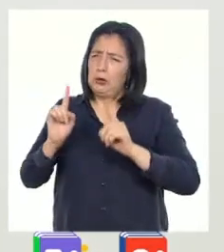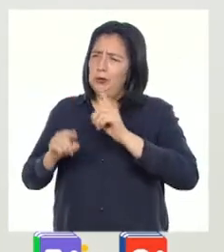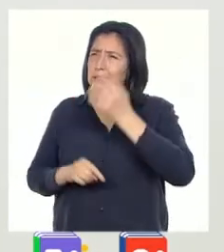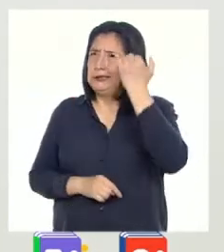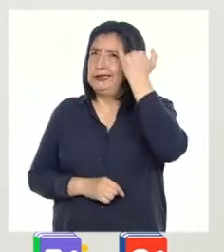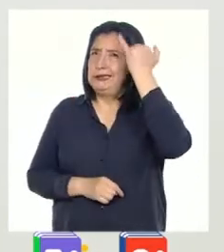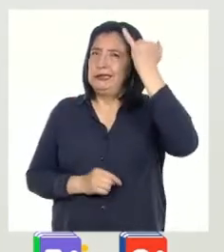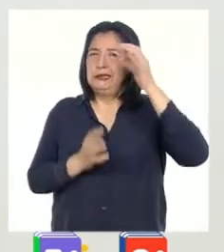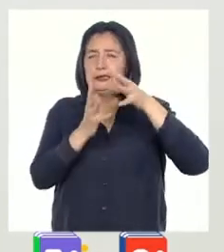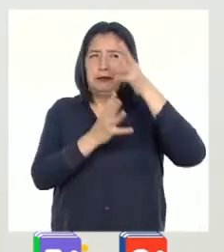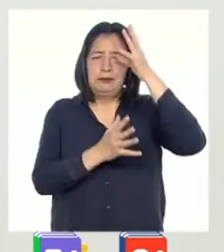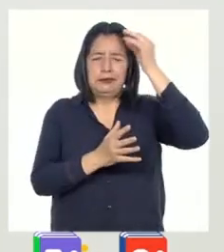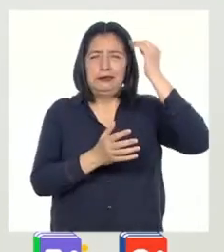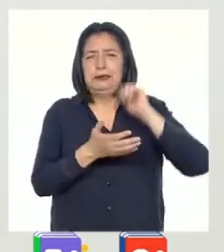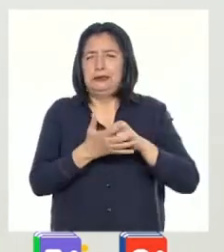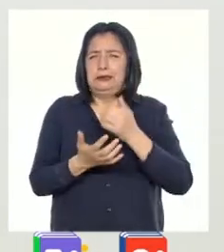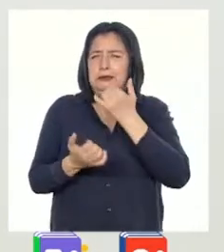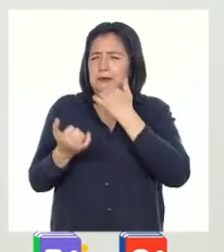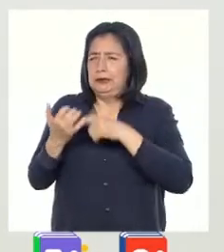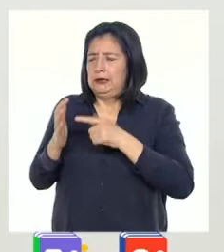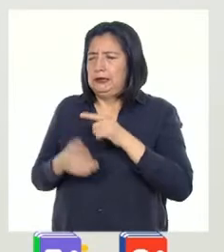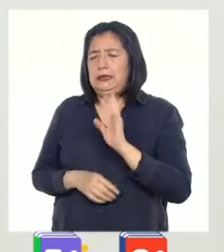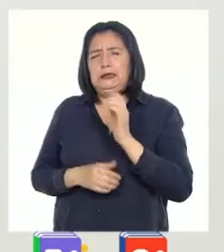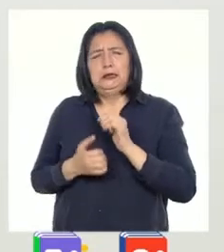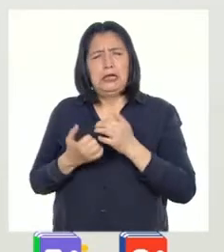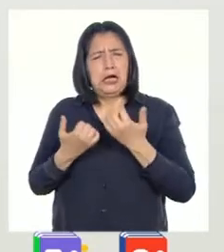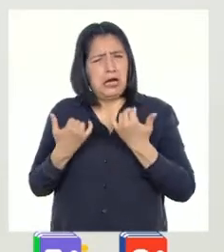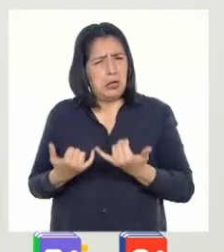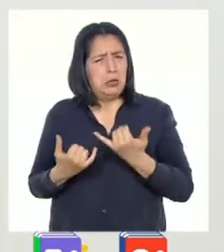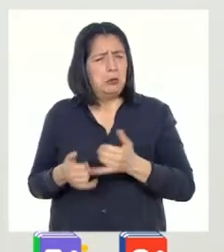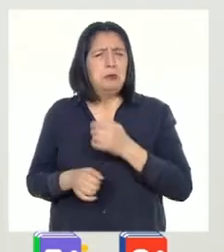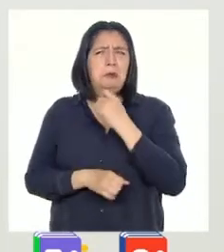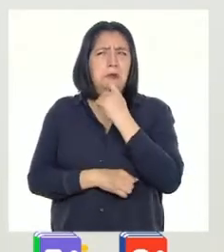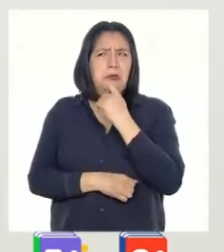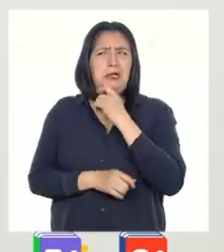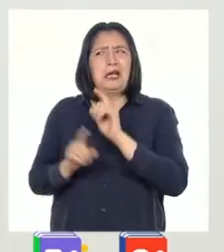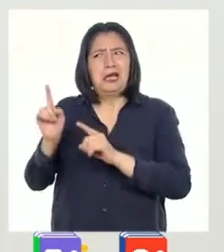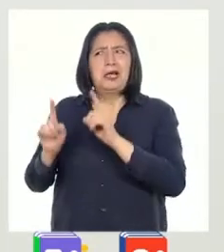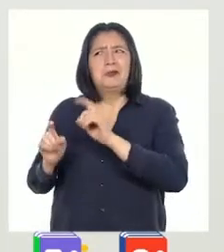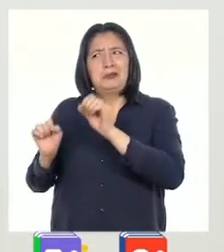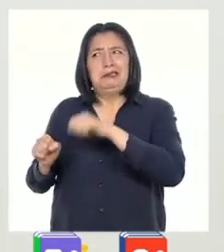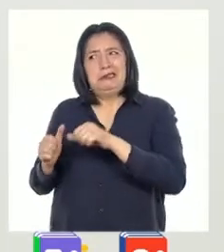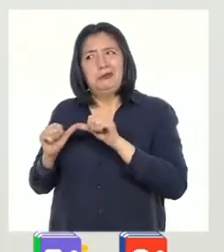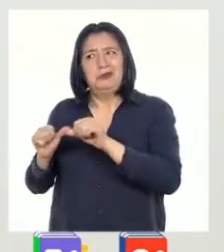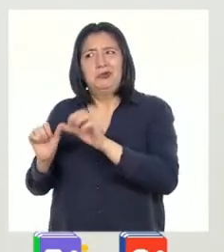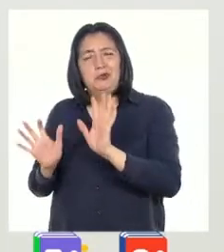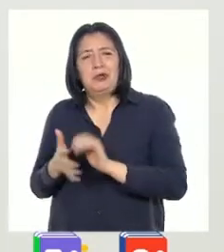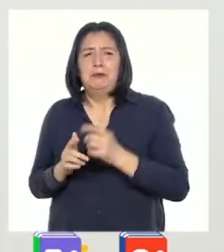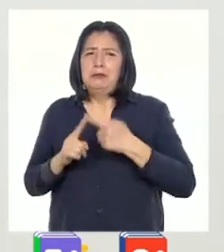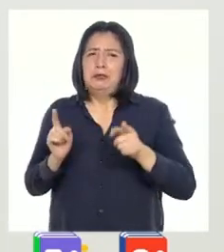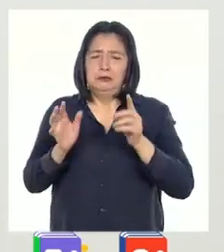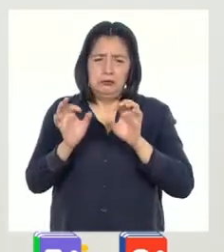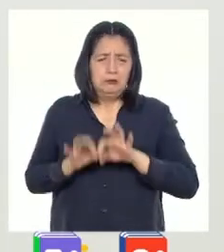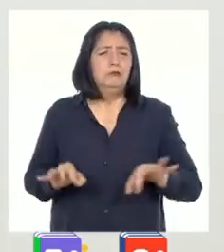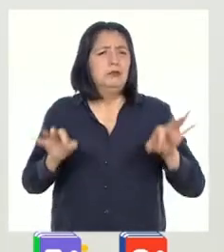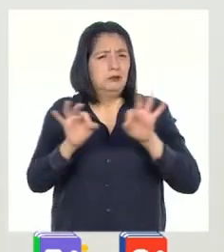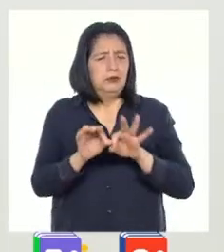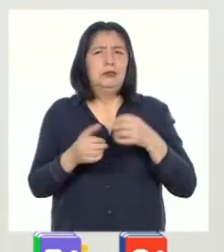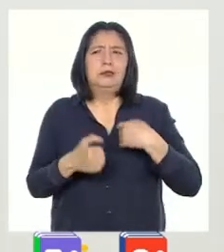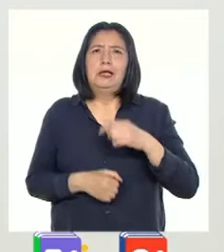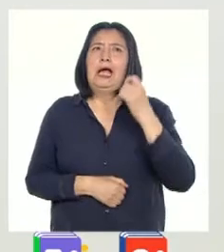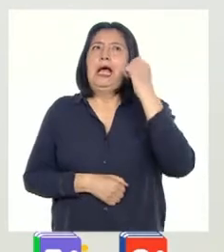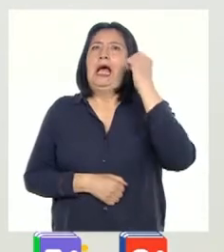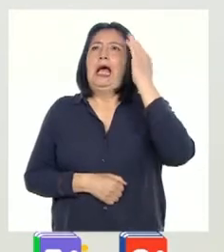preconcebidas y aún ahora a veces me parece que caigo en algunas. Pero lo importante es